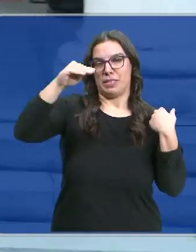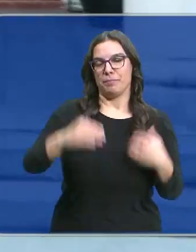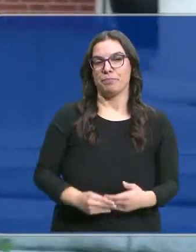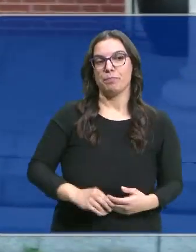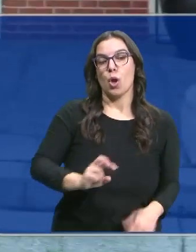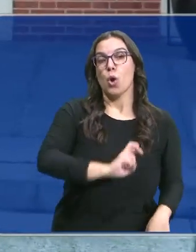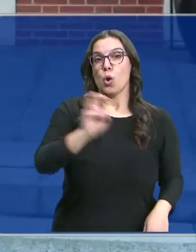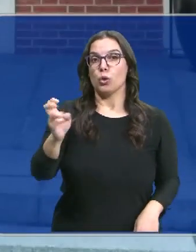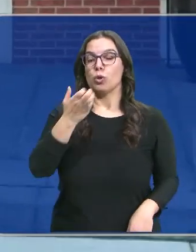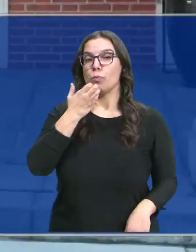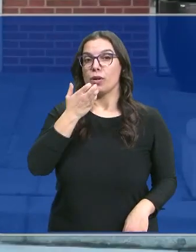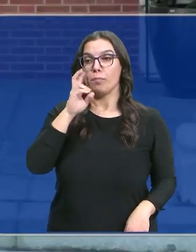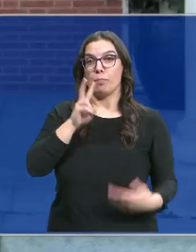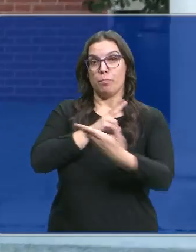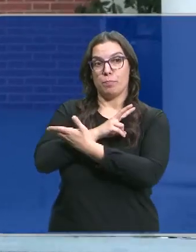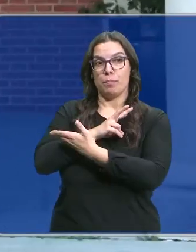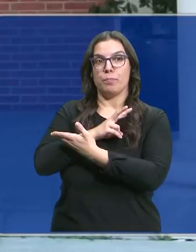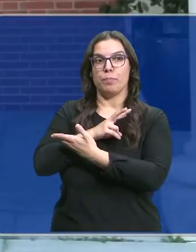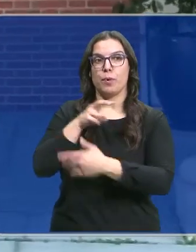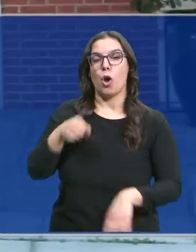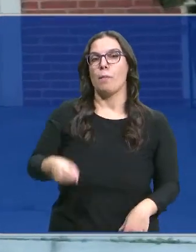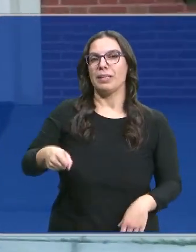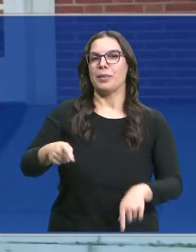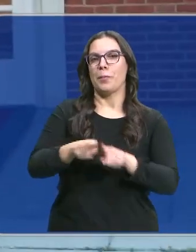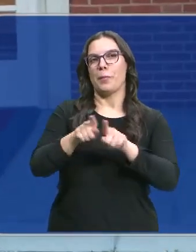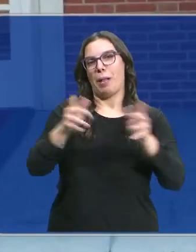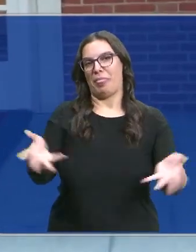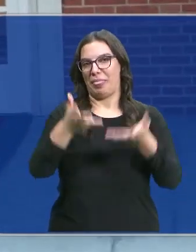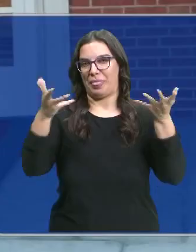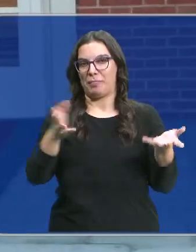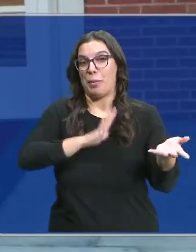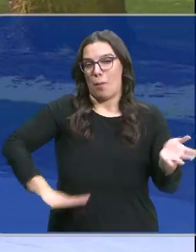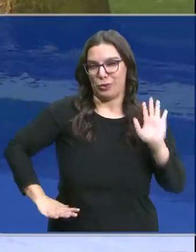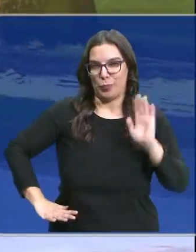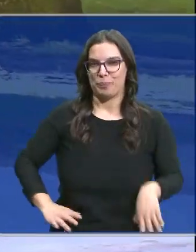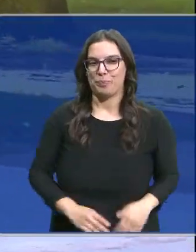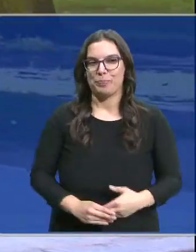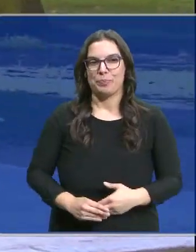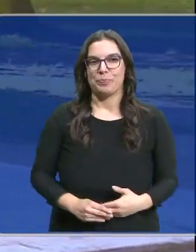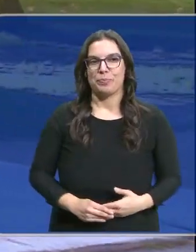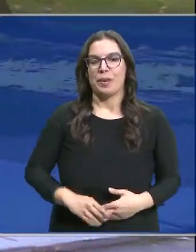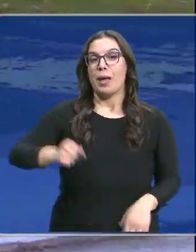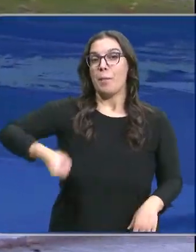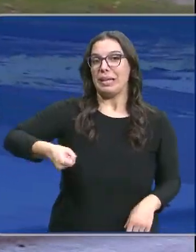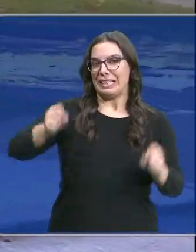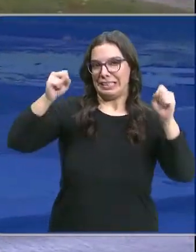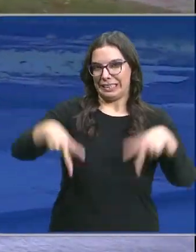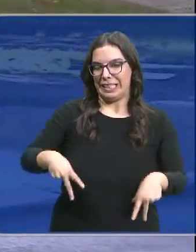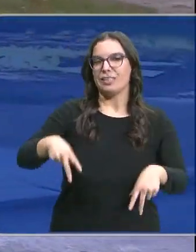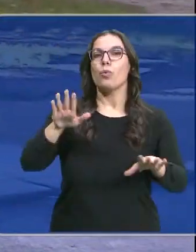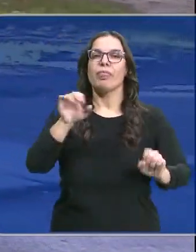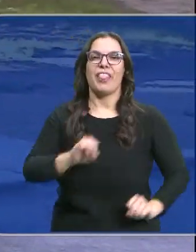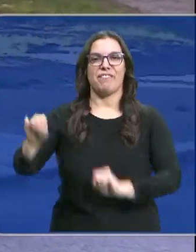Y otros, como José Luis Escriba, lo han hecho con un maletín más ligero, puede que de momento. Sin él llegaba la ministra de Defensa,